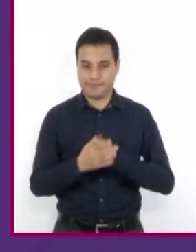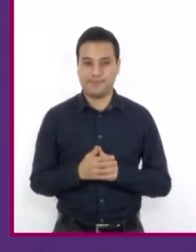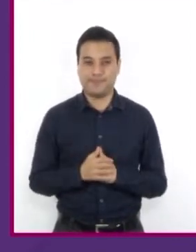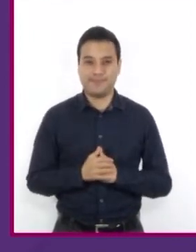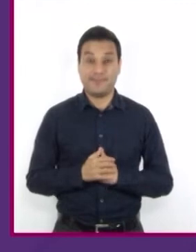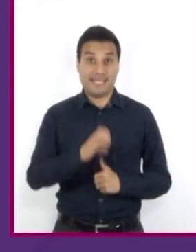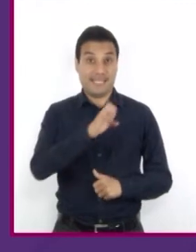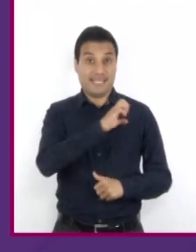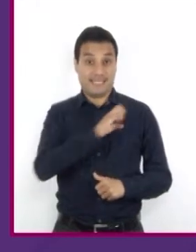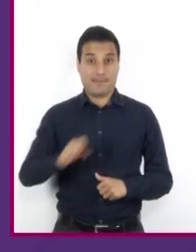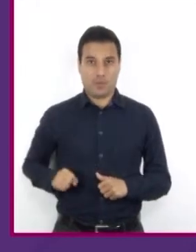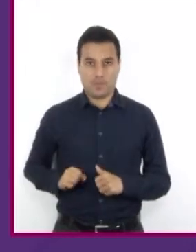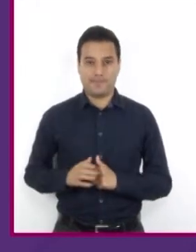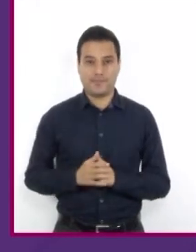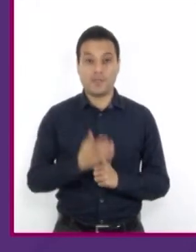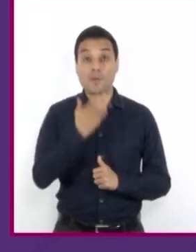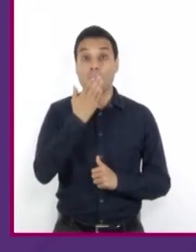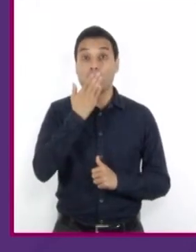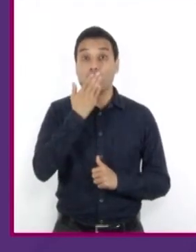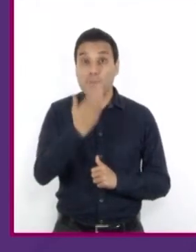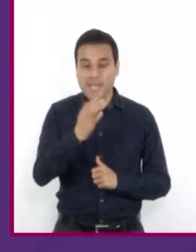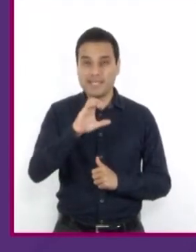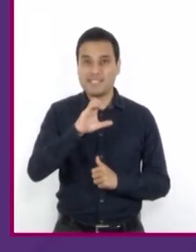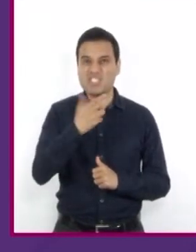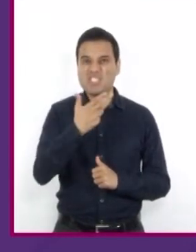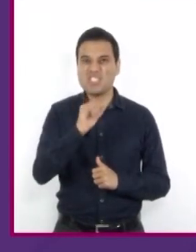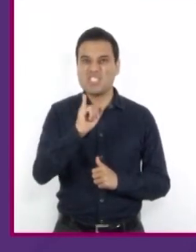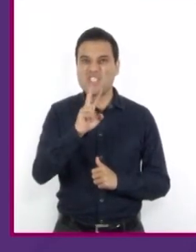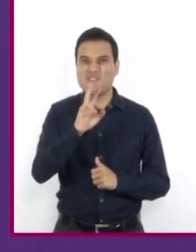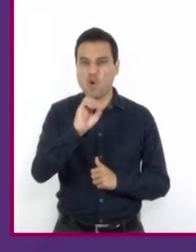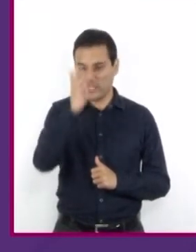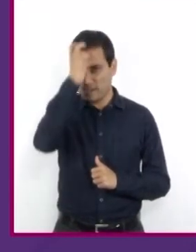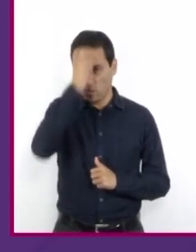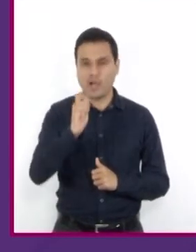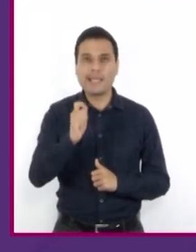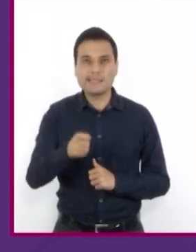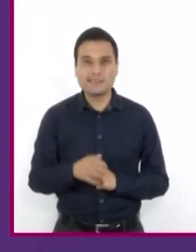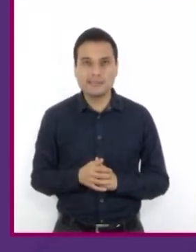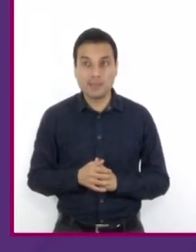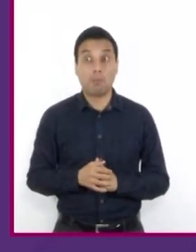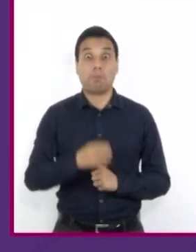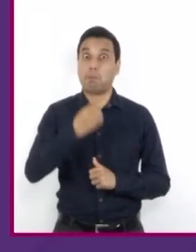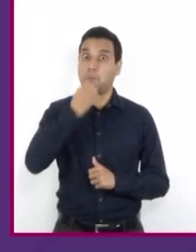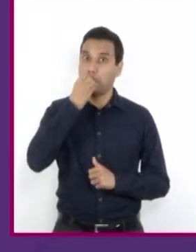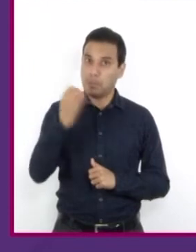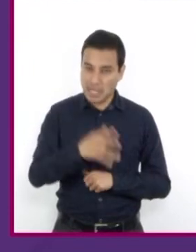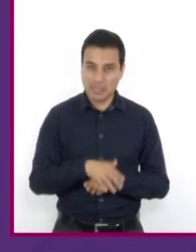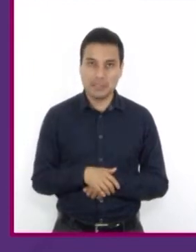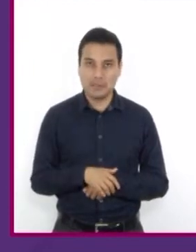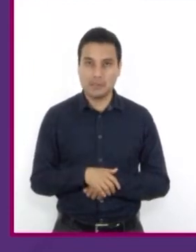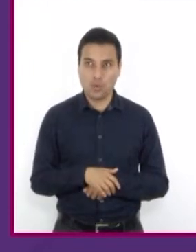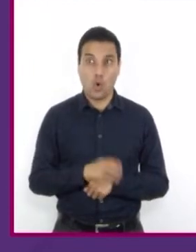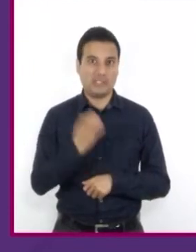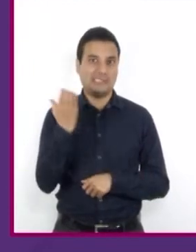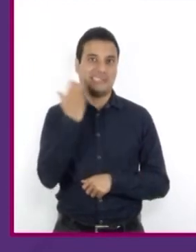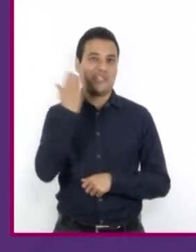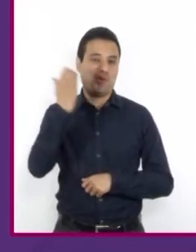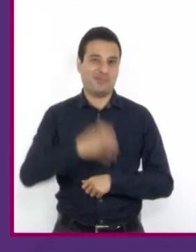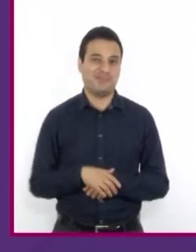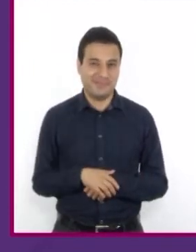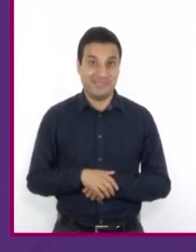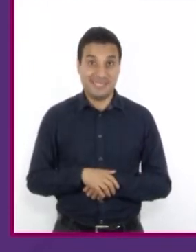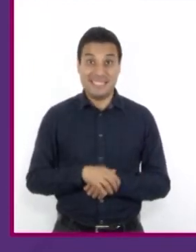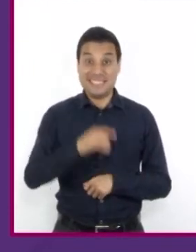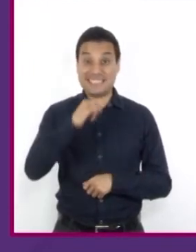En El Salvador, la expresión, ¡bien chivo! Sería como decir en México, ¡está padrísimo! O está bien chido. En